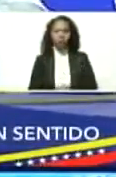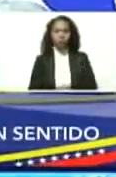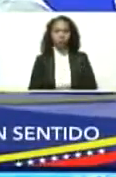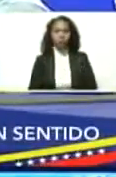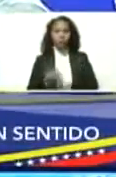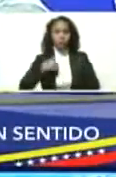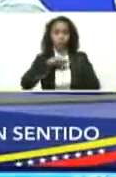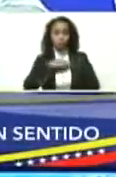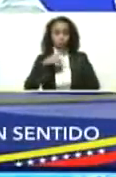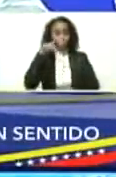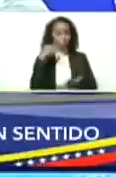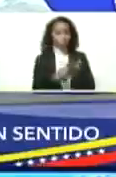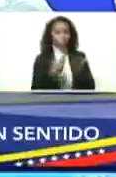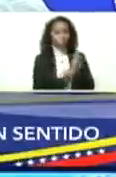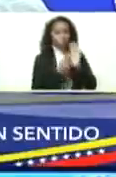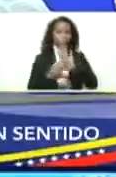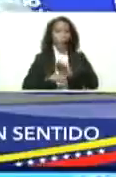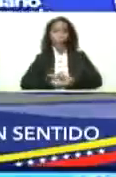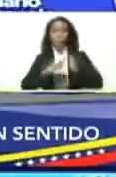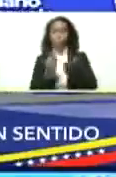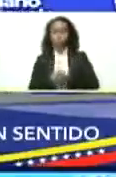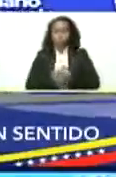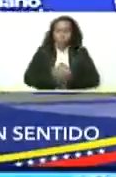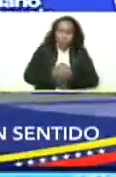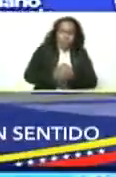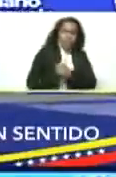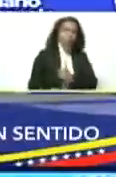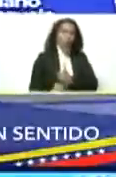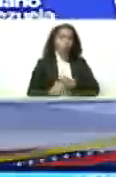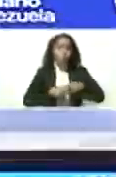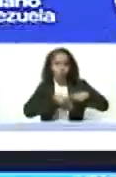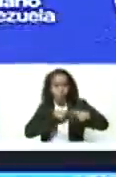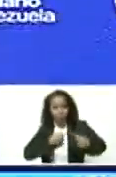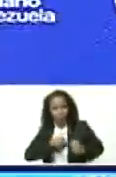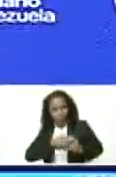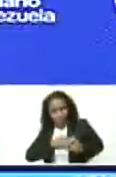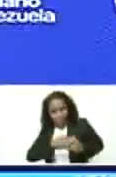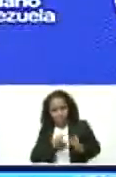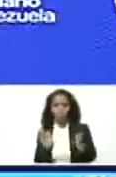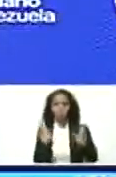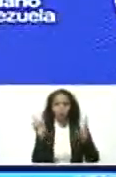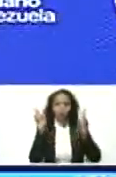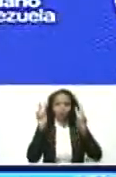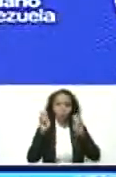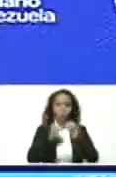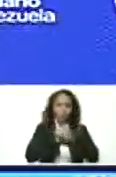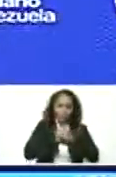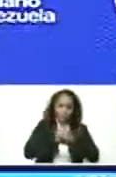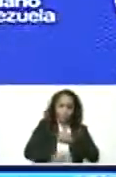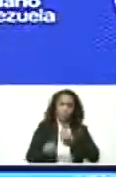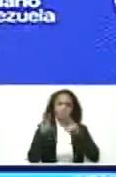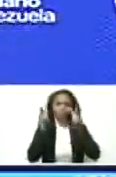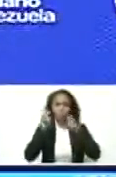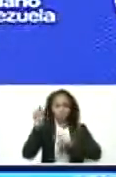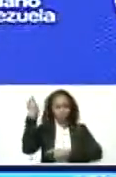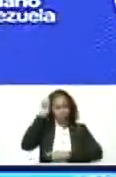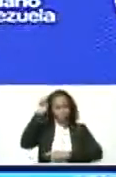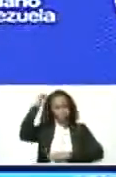viendo. El mundo está pariendo un corazón. Está pariendo una nueva razón.